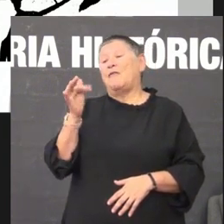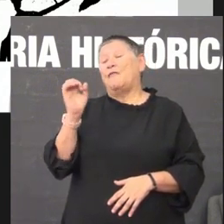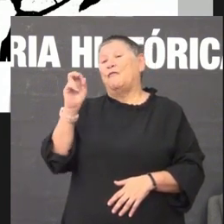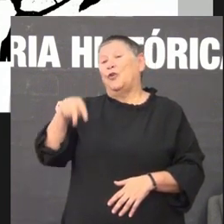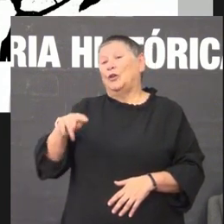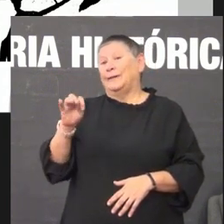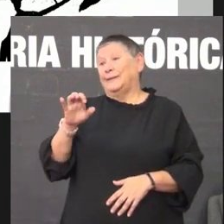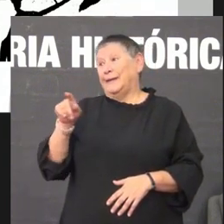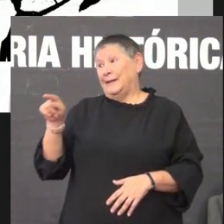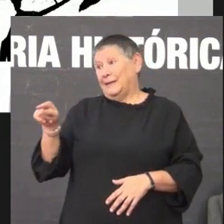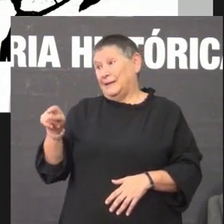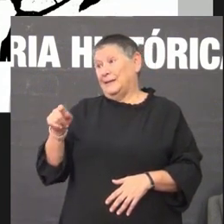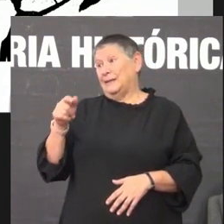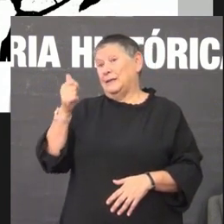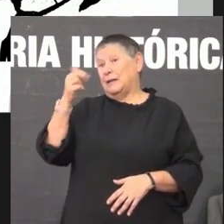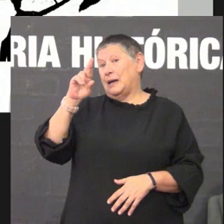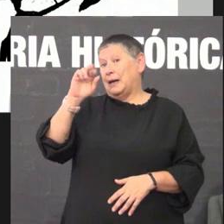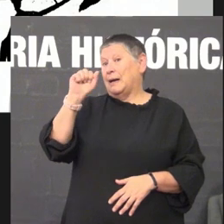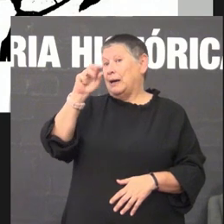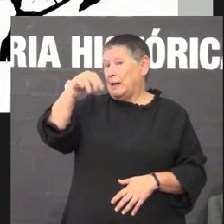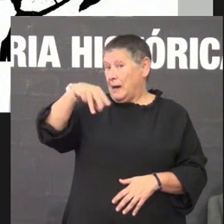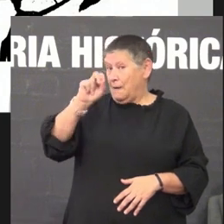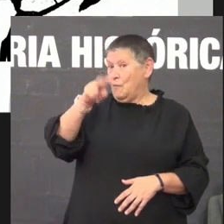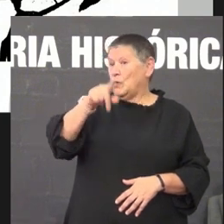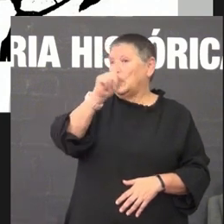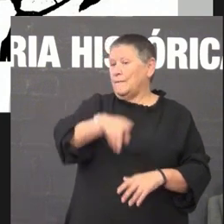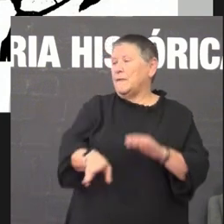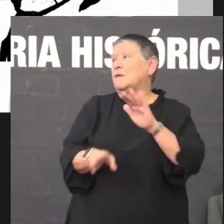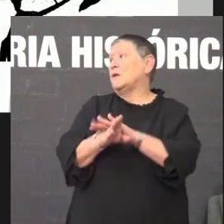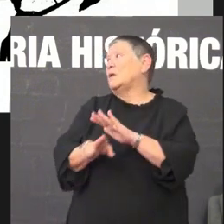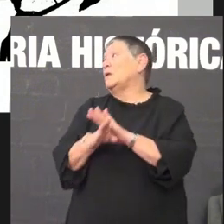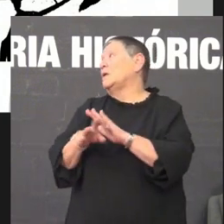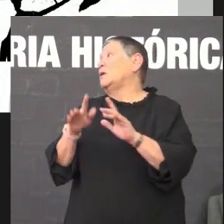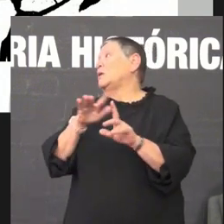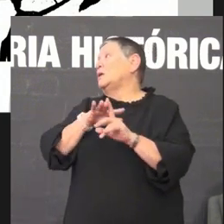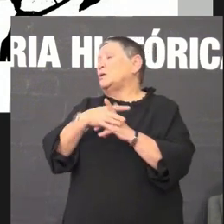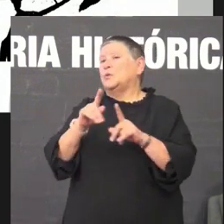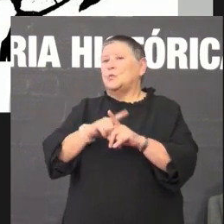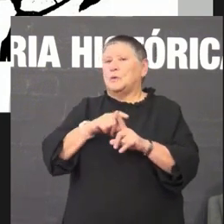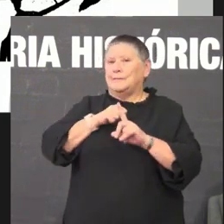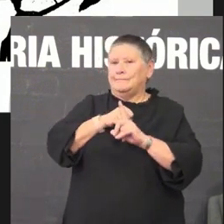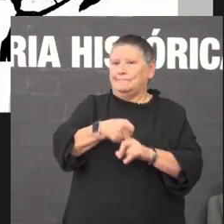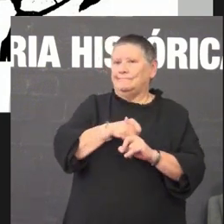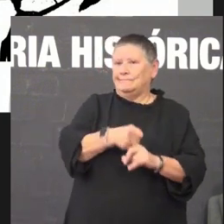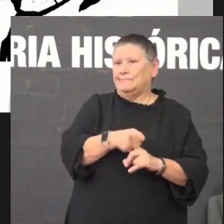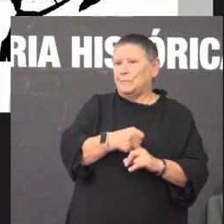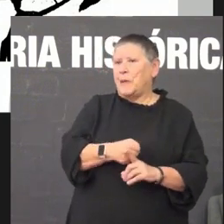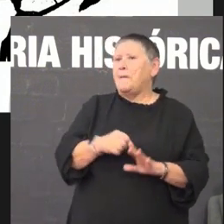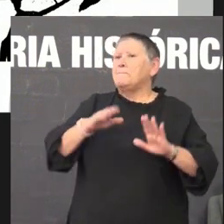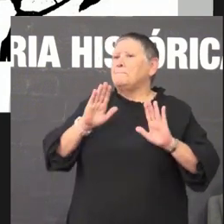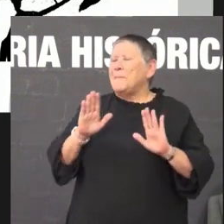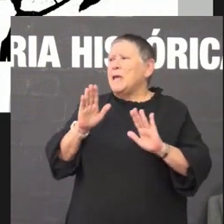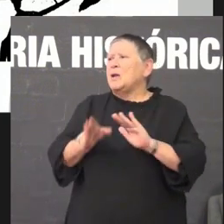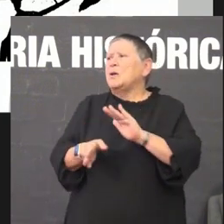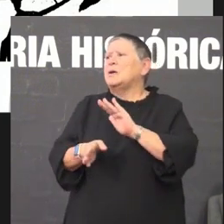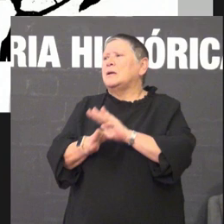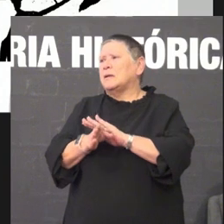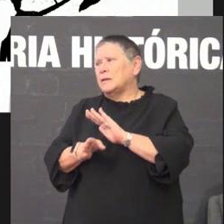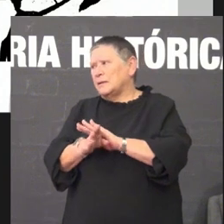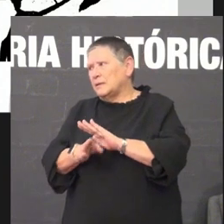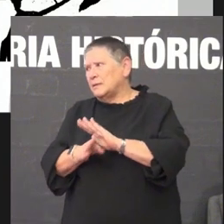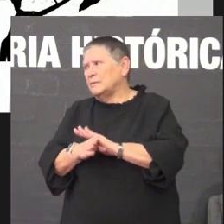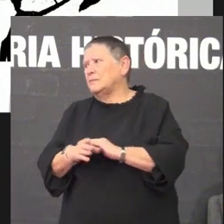Ramón continua aí efectivamente nesa situación represiva mas continua mantendo a chama